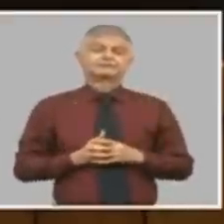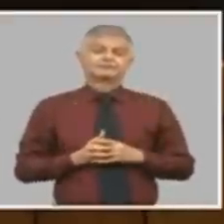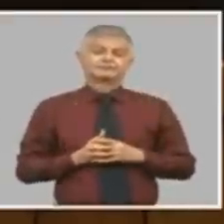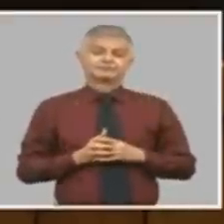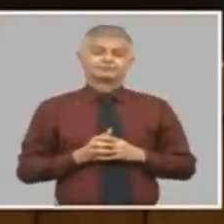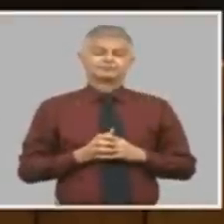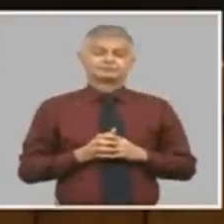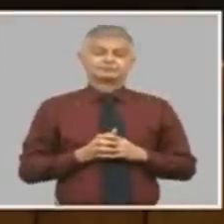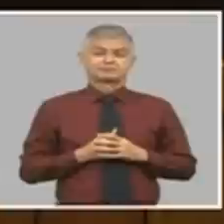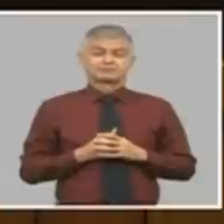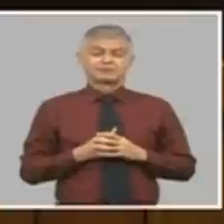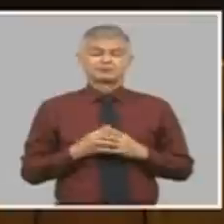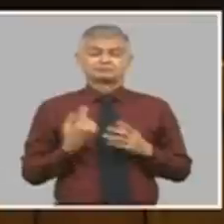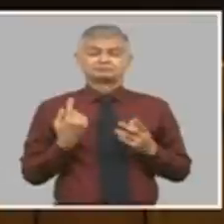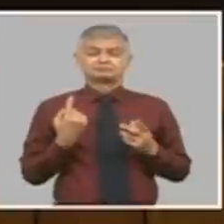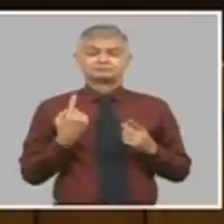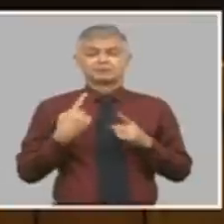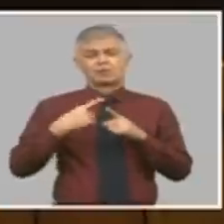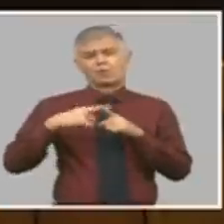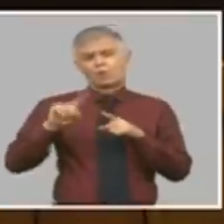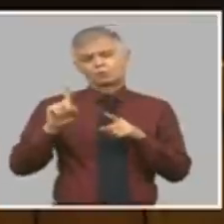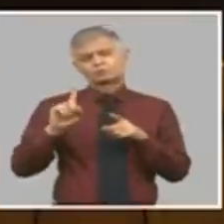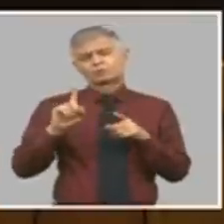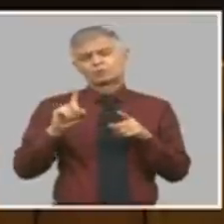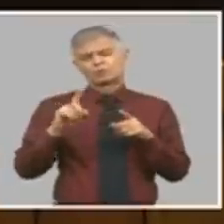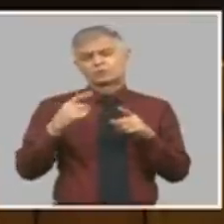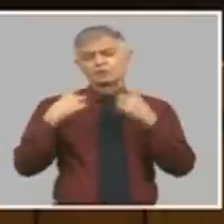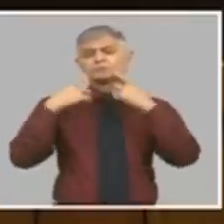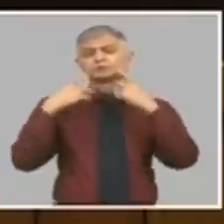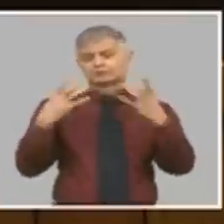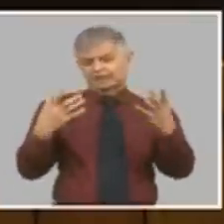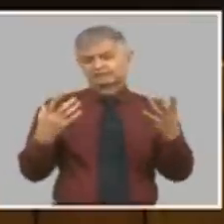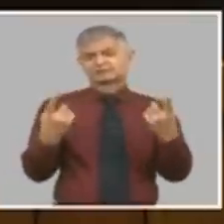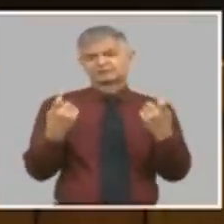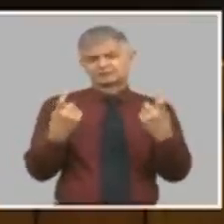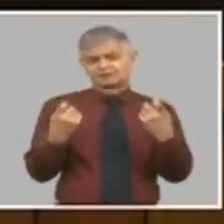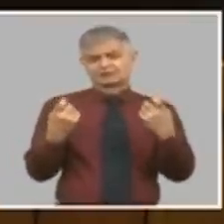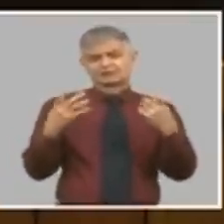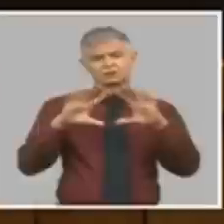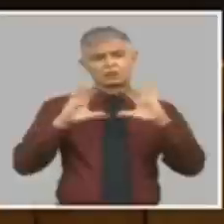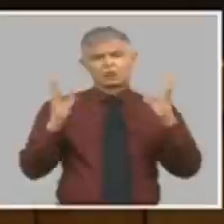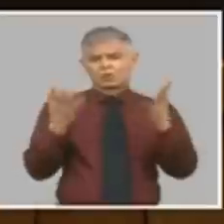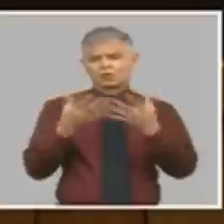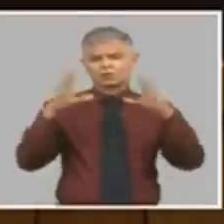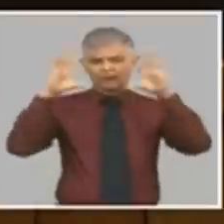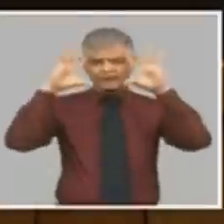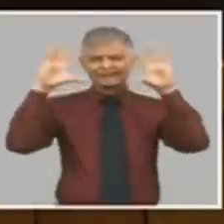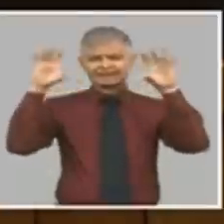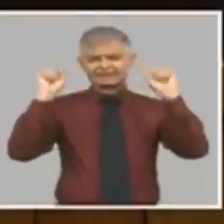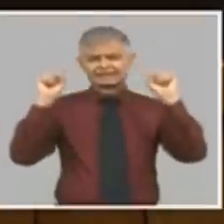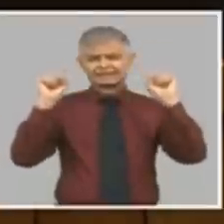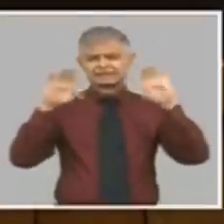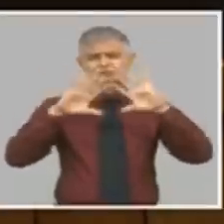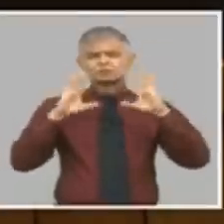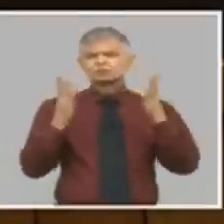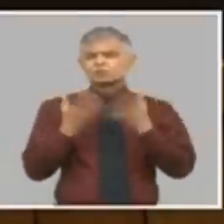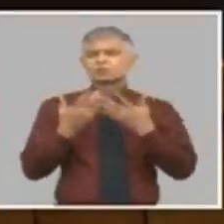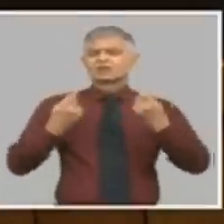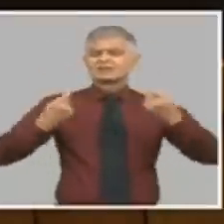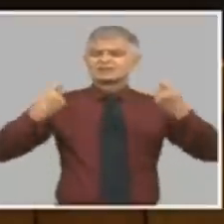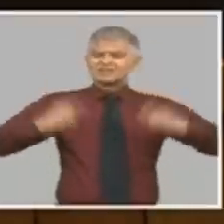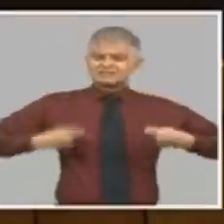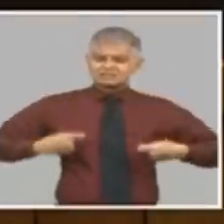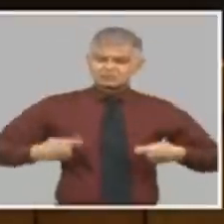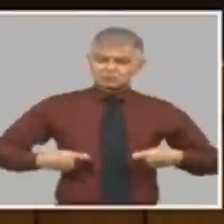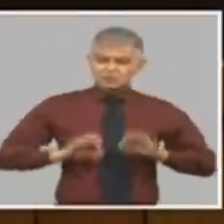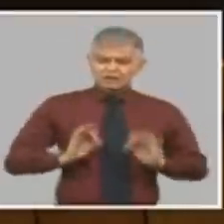Lo otro que yo creo que es importante que entendamos es que todas esas decisiones que tomó la revolución en